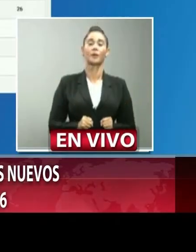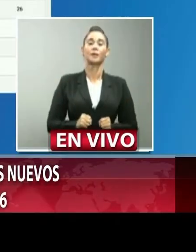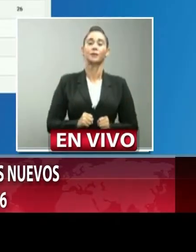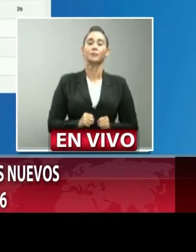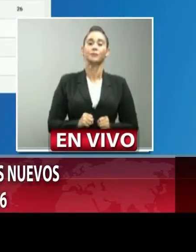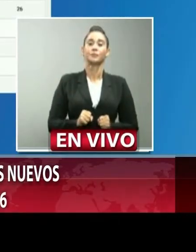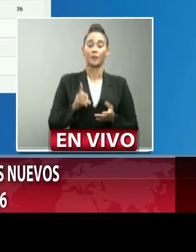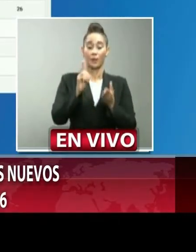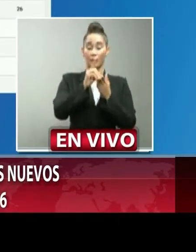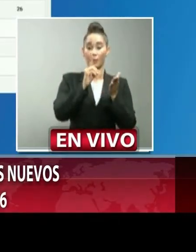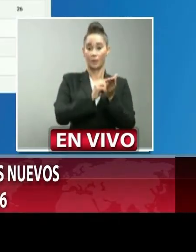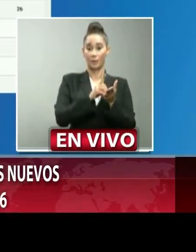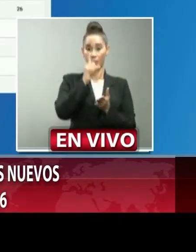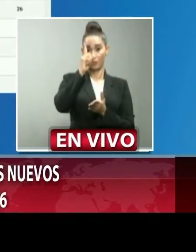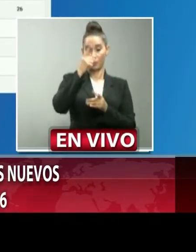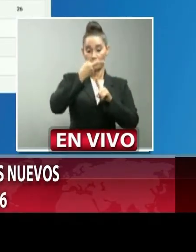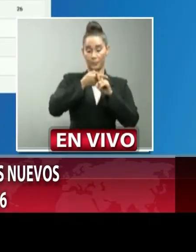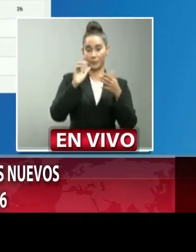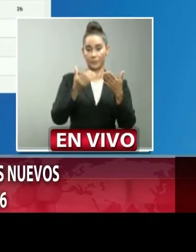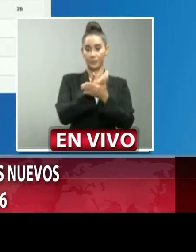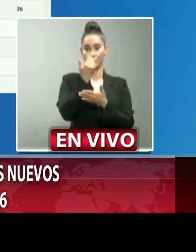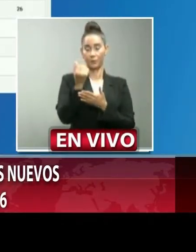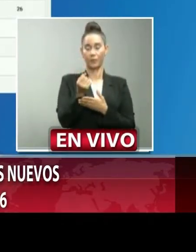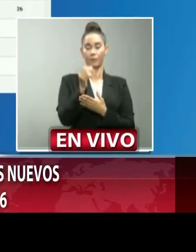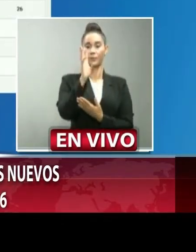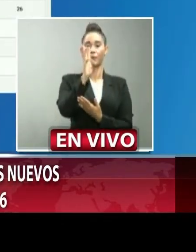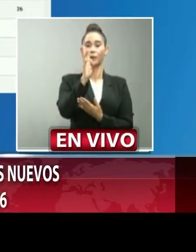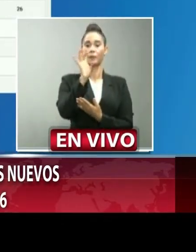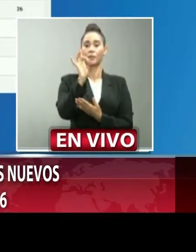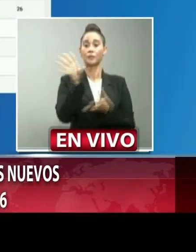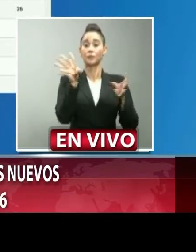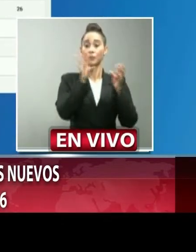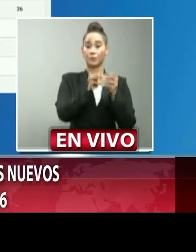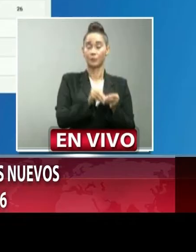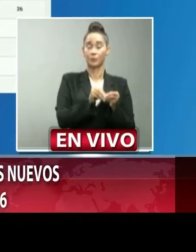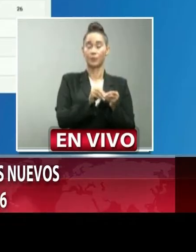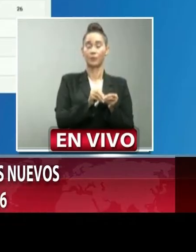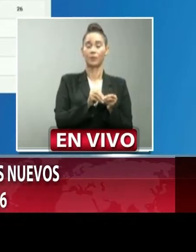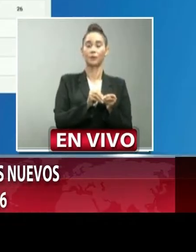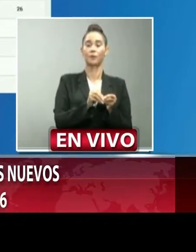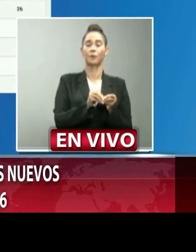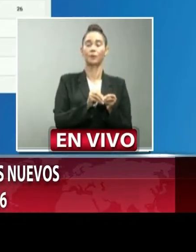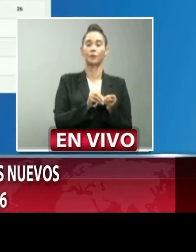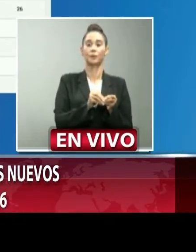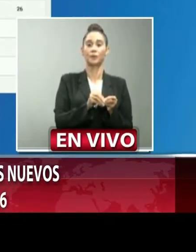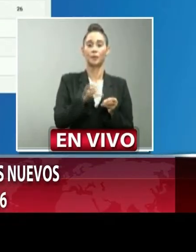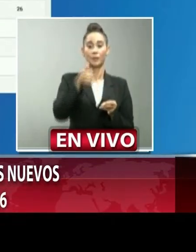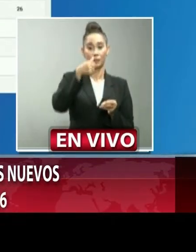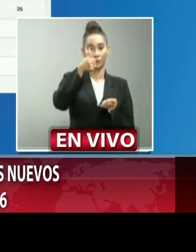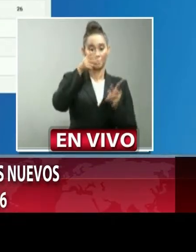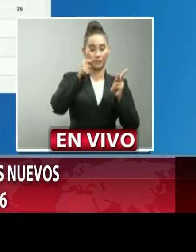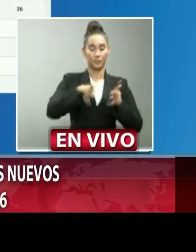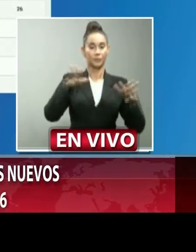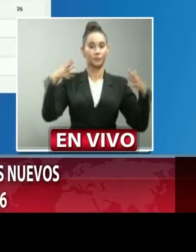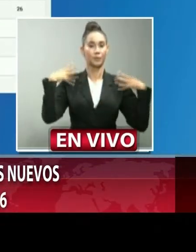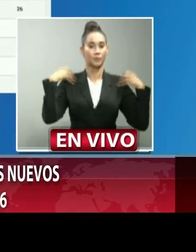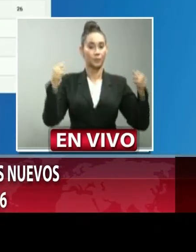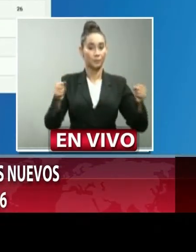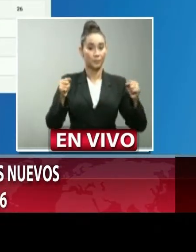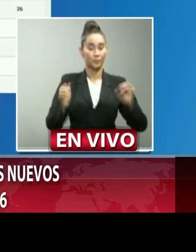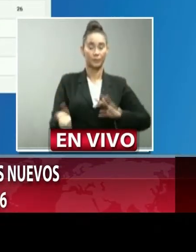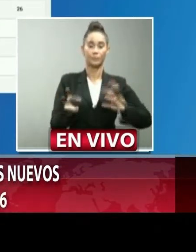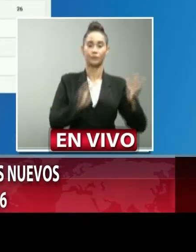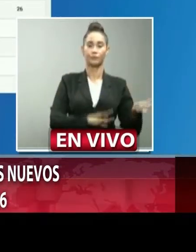Dajabón un nuevo caso 68 acumulados 10 recuperados 0